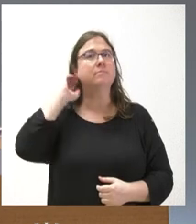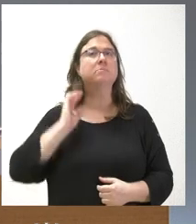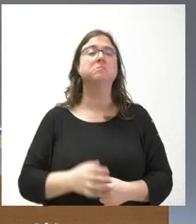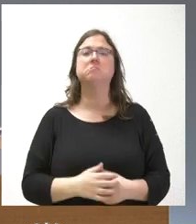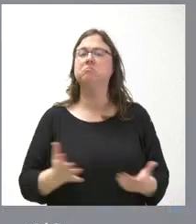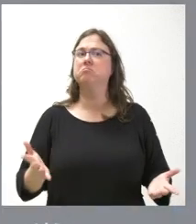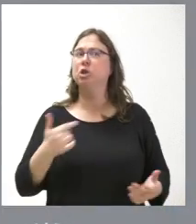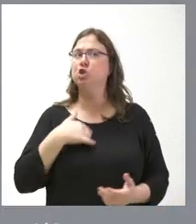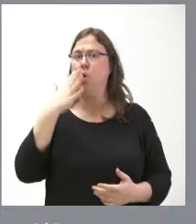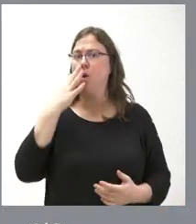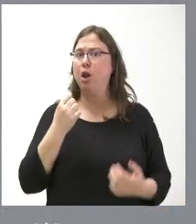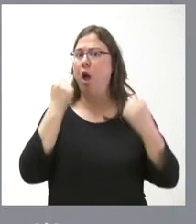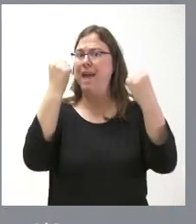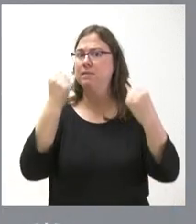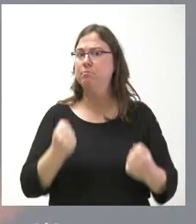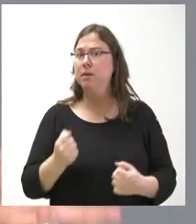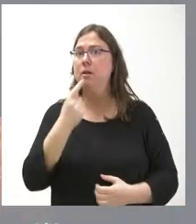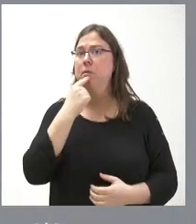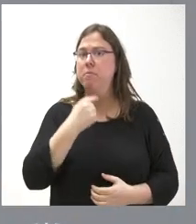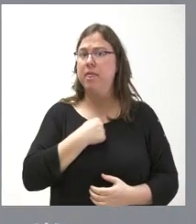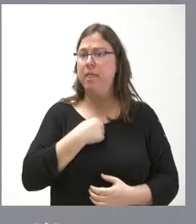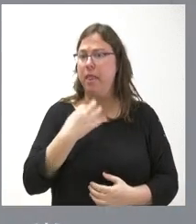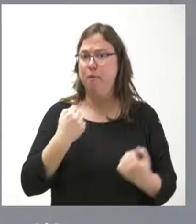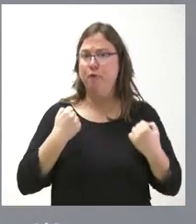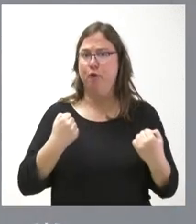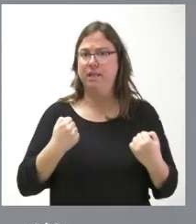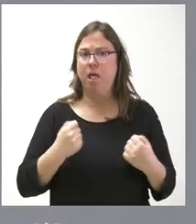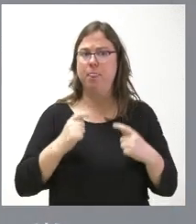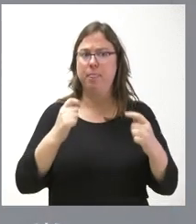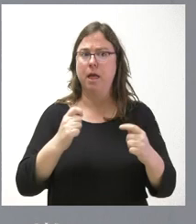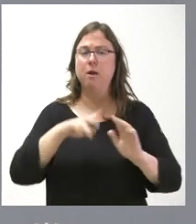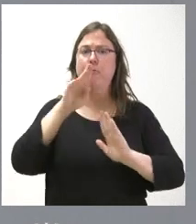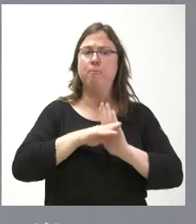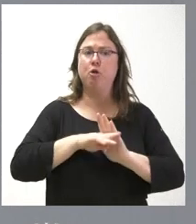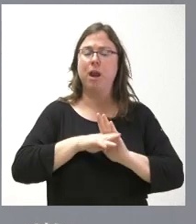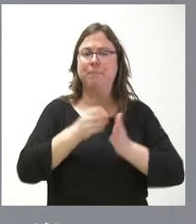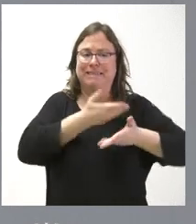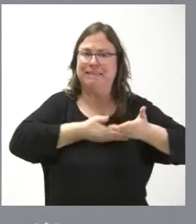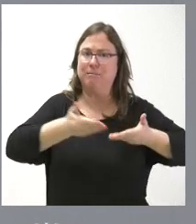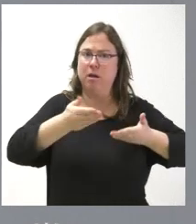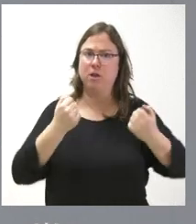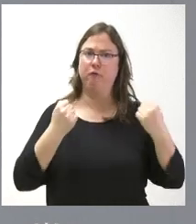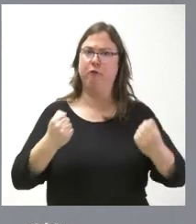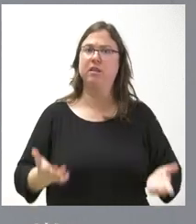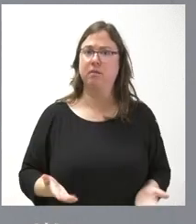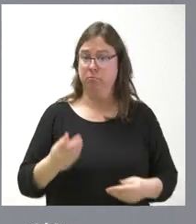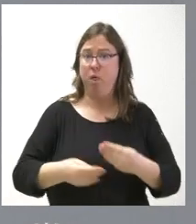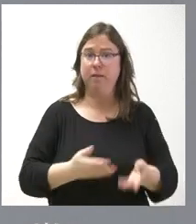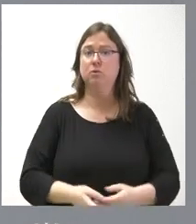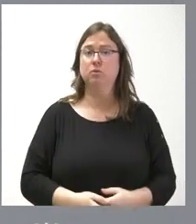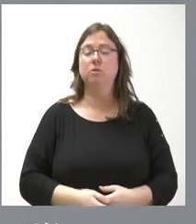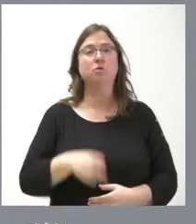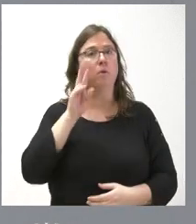Yo creo que los expertos lo que siempre nos dicen es que fortalezcamos los programas de trasplantes y eso es lo que estamos haciendo. También veo algunas